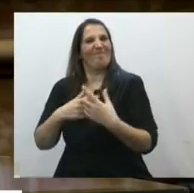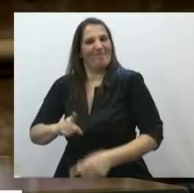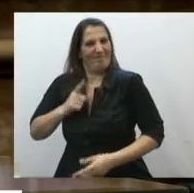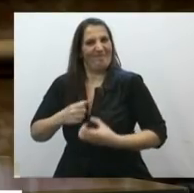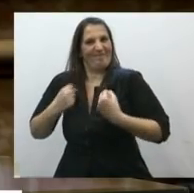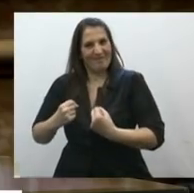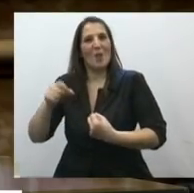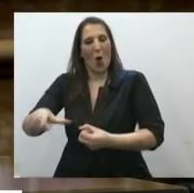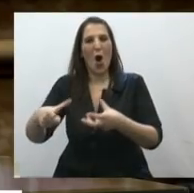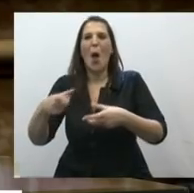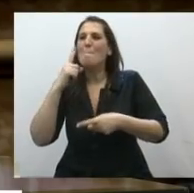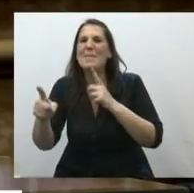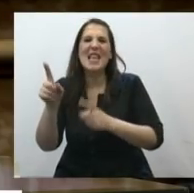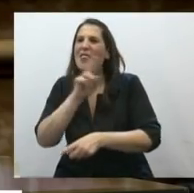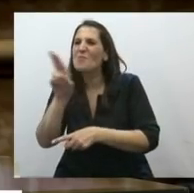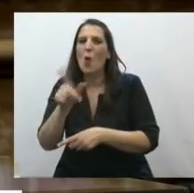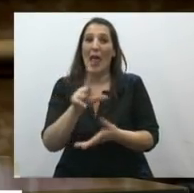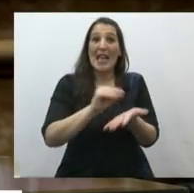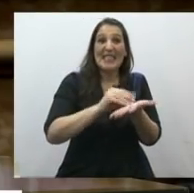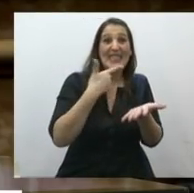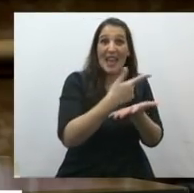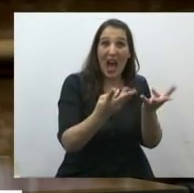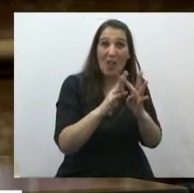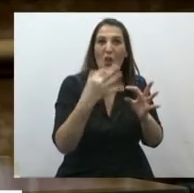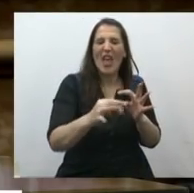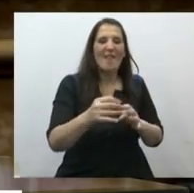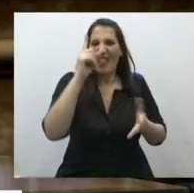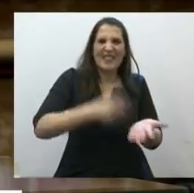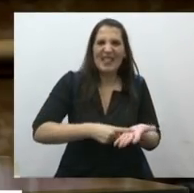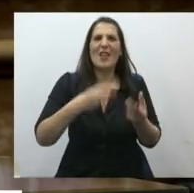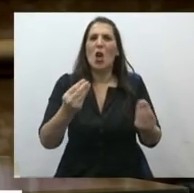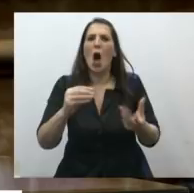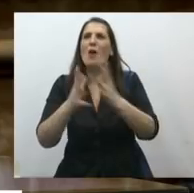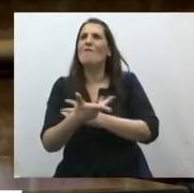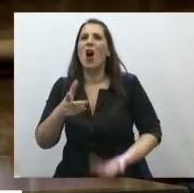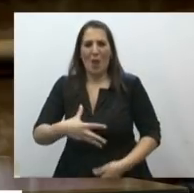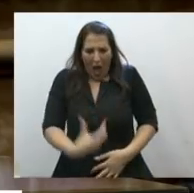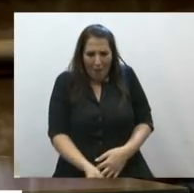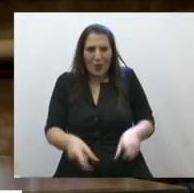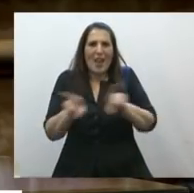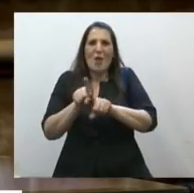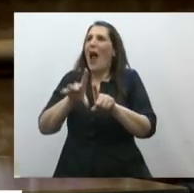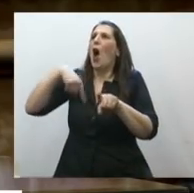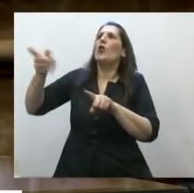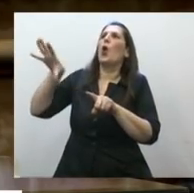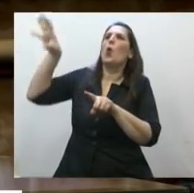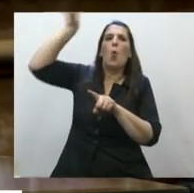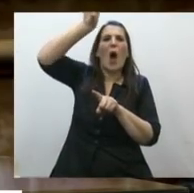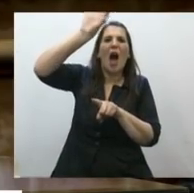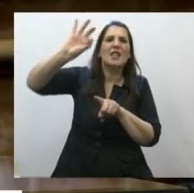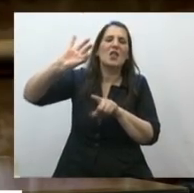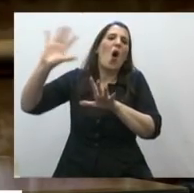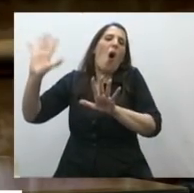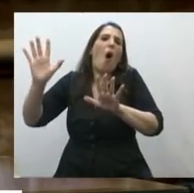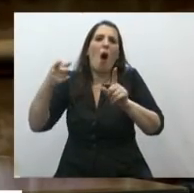si prefiere que las argentinas aborten como las burquinesas, ganesas o sudanesas, si el Senado cree que las argentinas tienen menos derecho